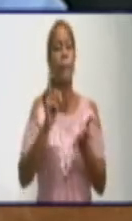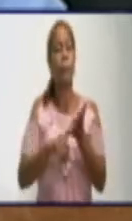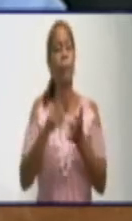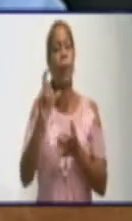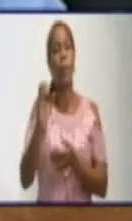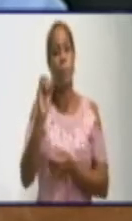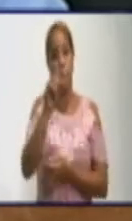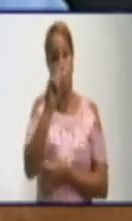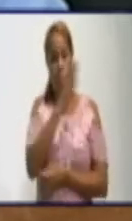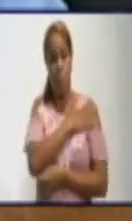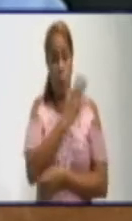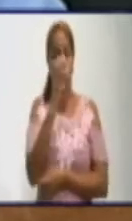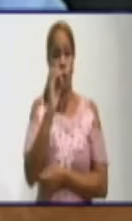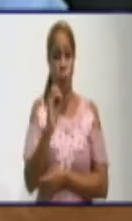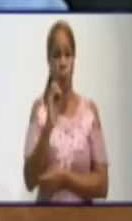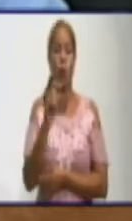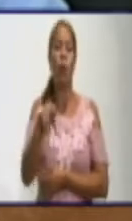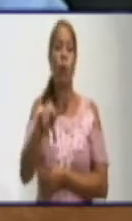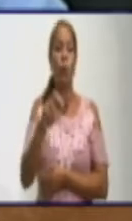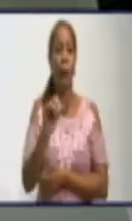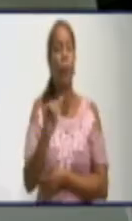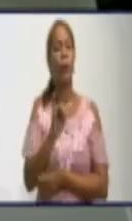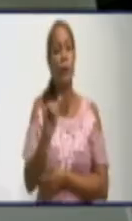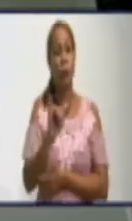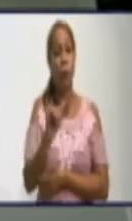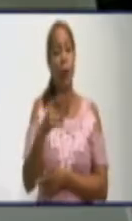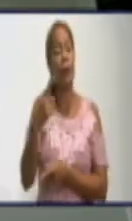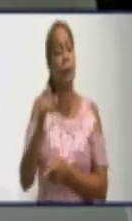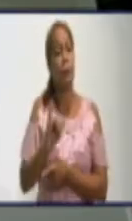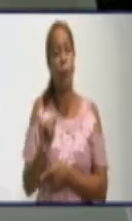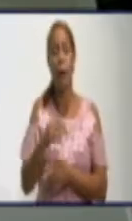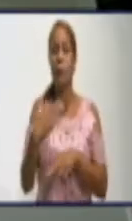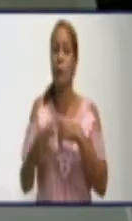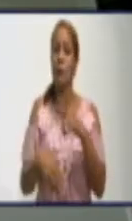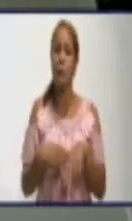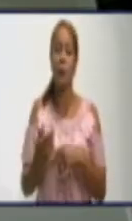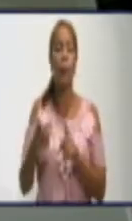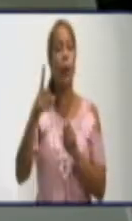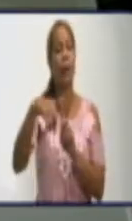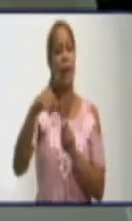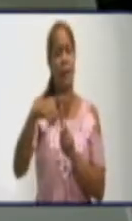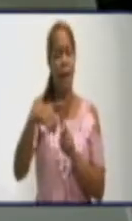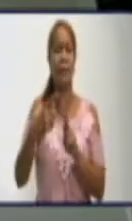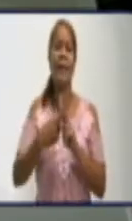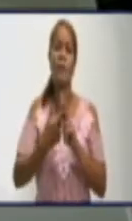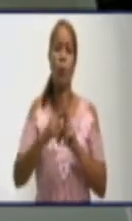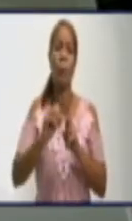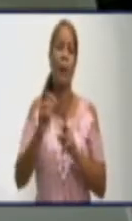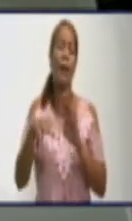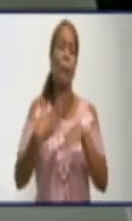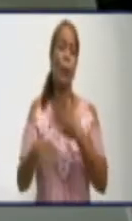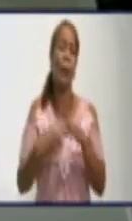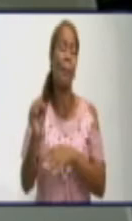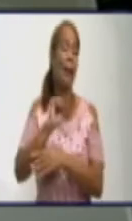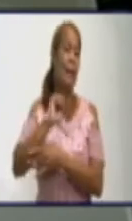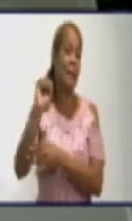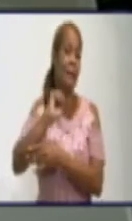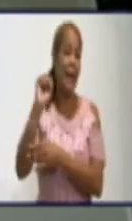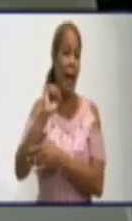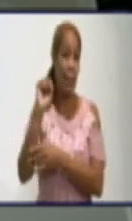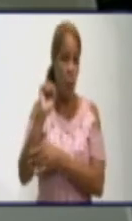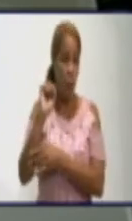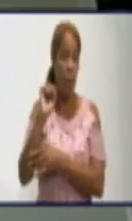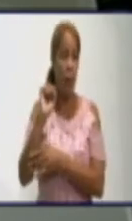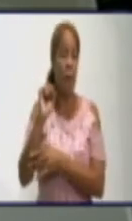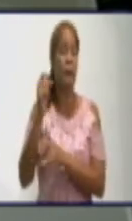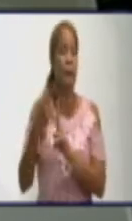en este año. También nos dimos a la tarea de solucionar la bomba, que tuvo afectación también precisamente por